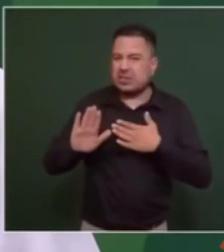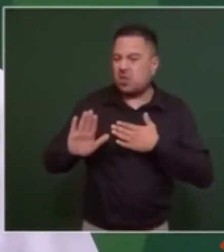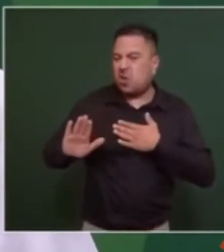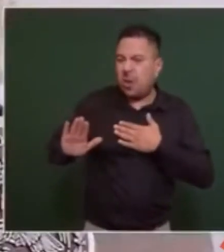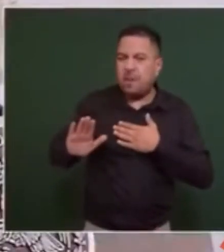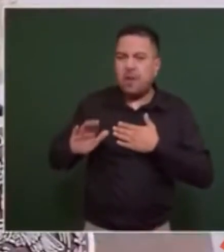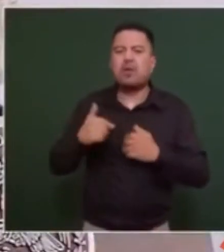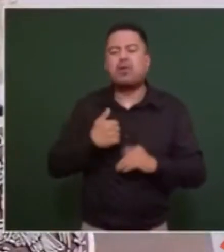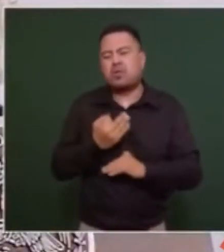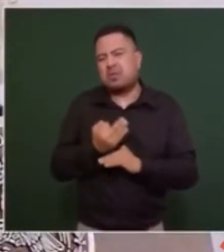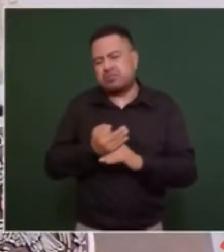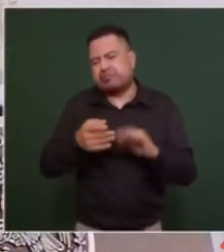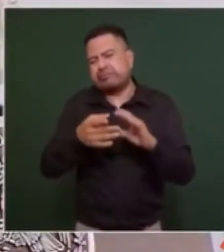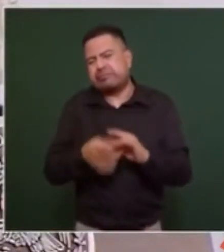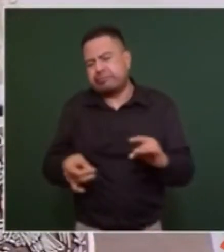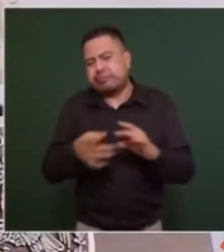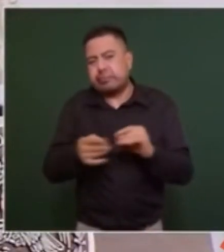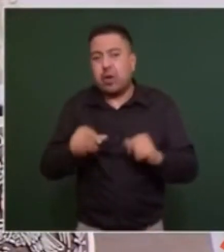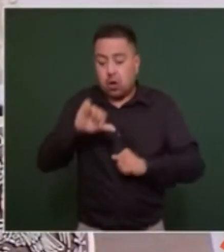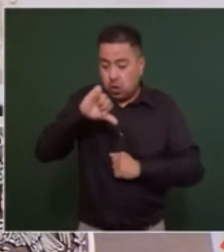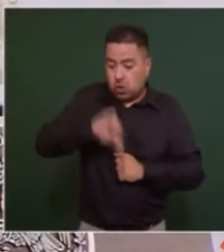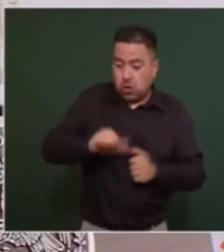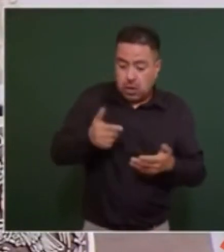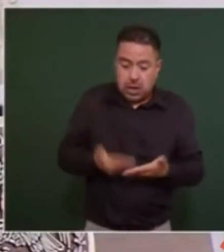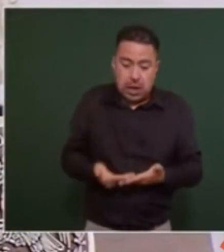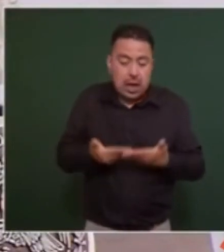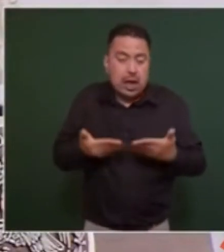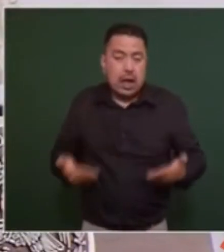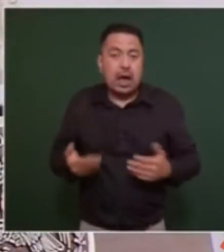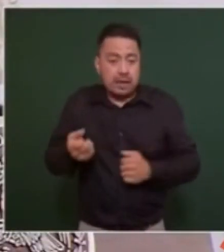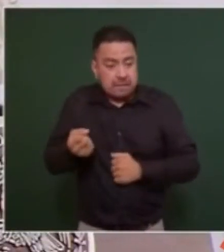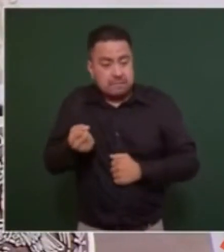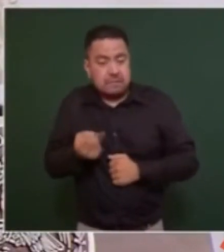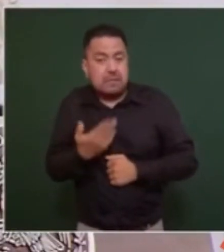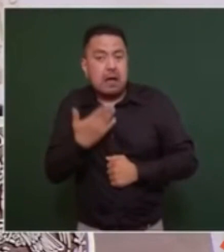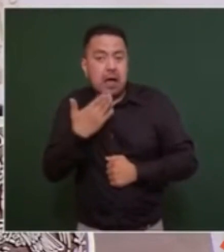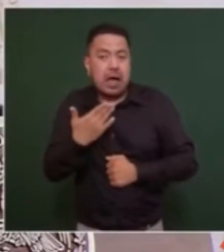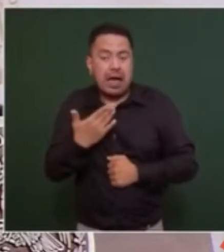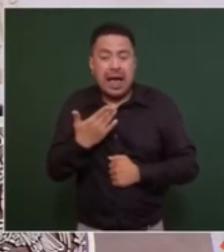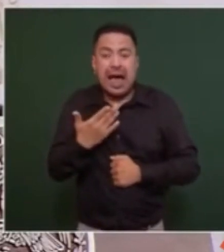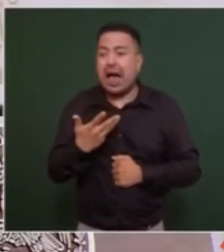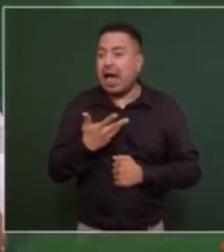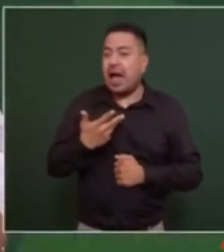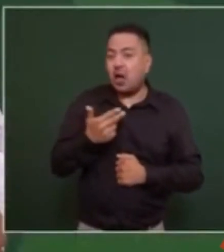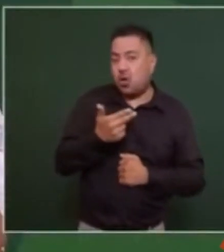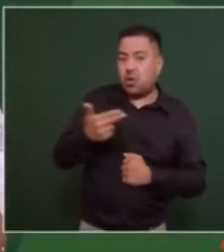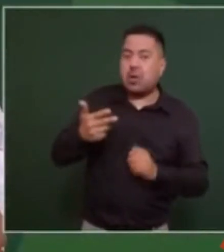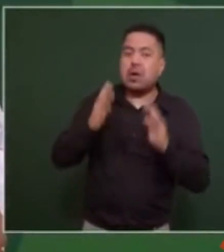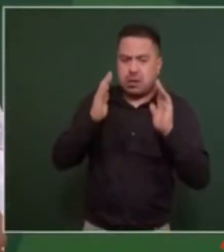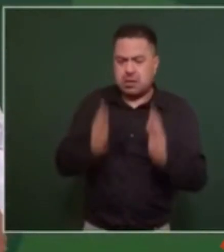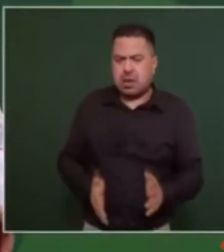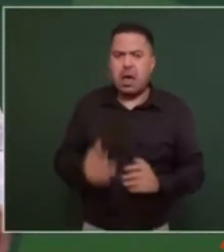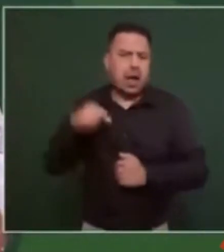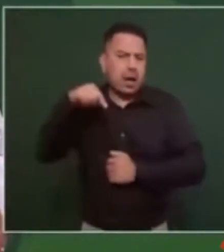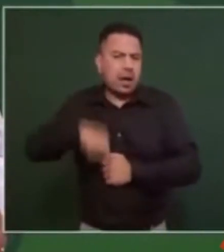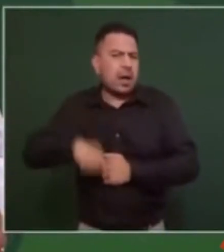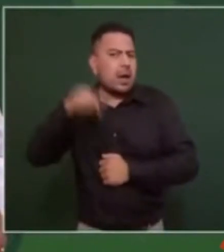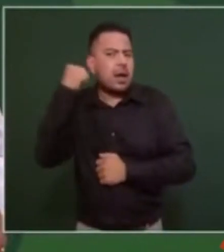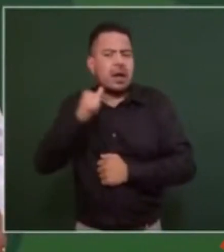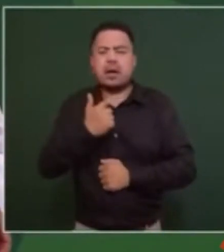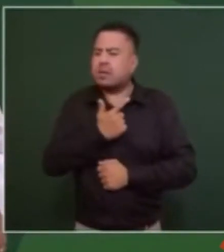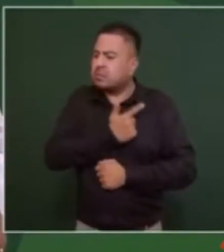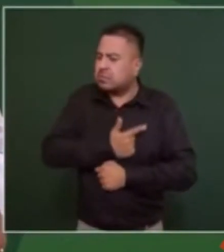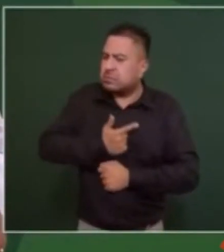Quiero señalarles que al día de hoy afortunadamente ya hay hospedaje en Acapulco. Me da gusto